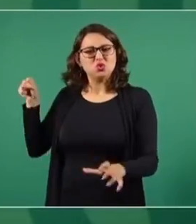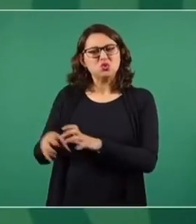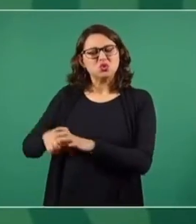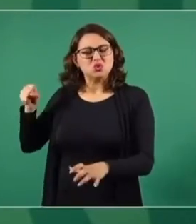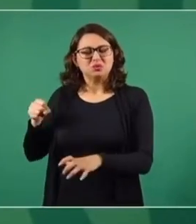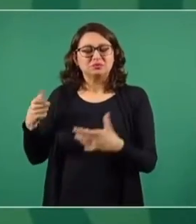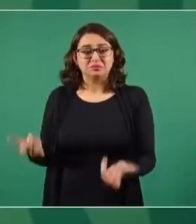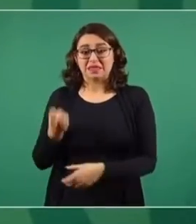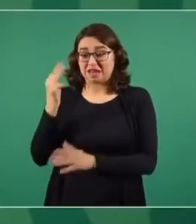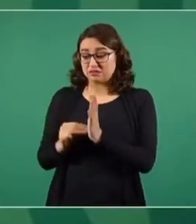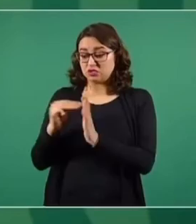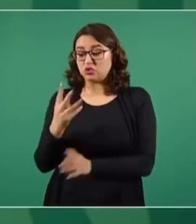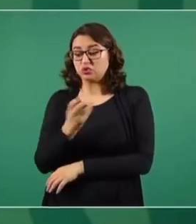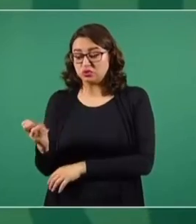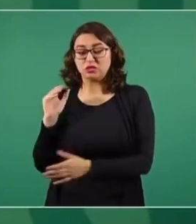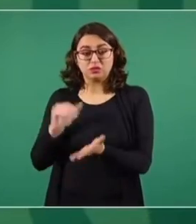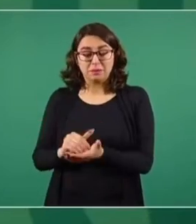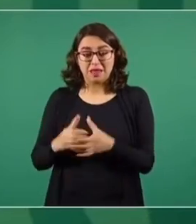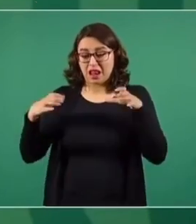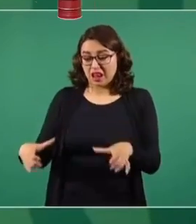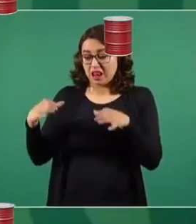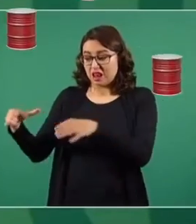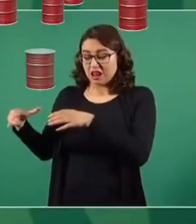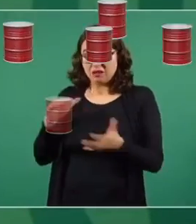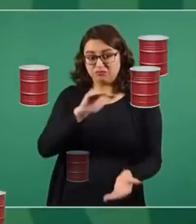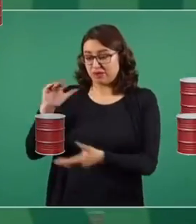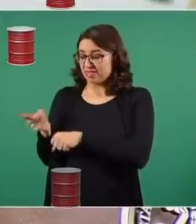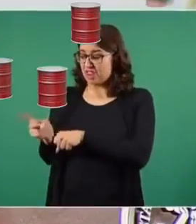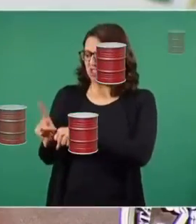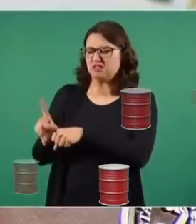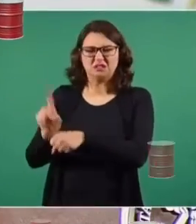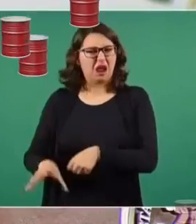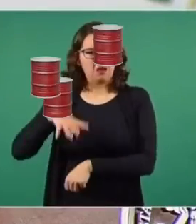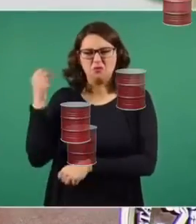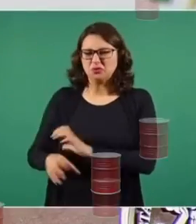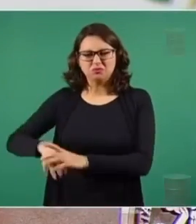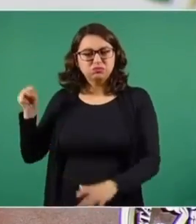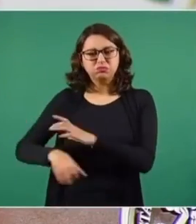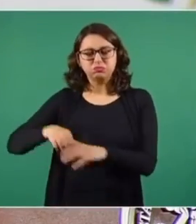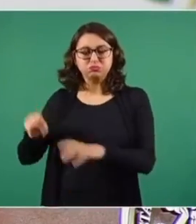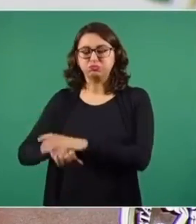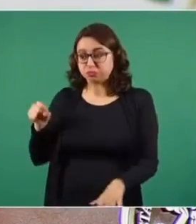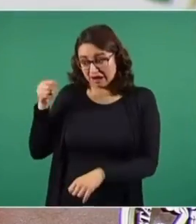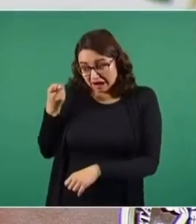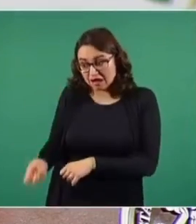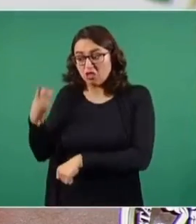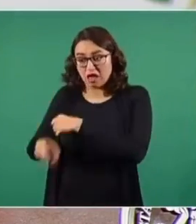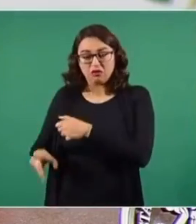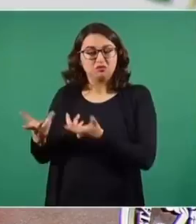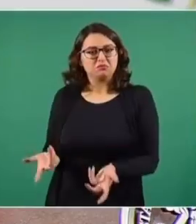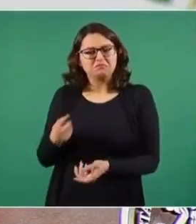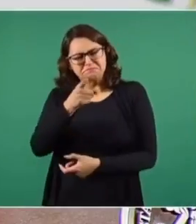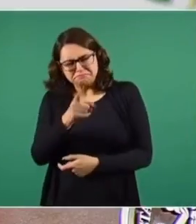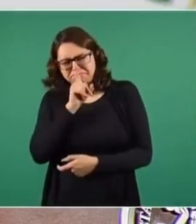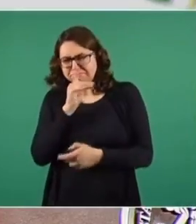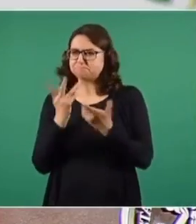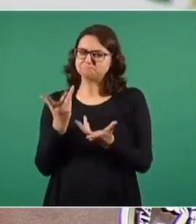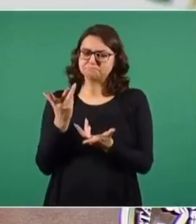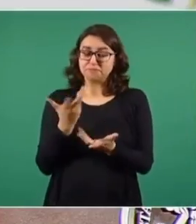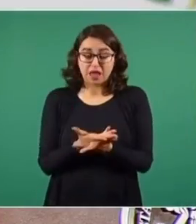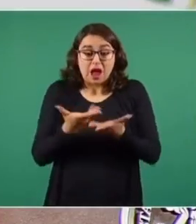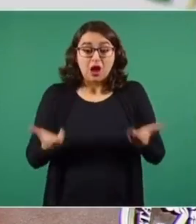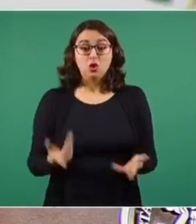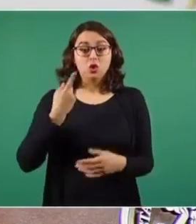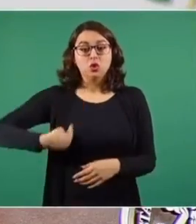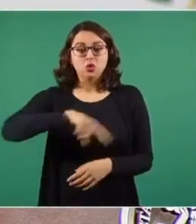producir un promedio de 3 millones 400 mil barriles diarios de petróleo. Ahora nosotros, esto lo comento